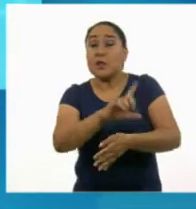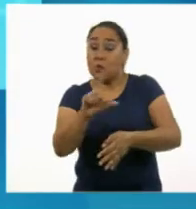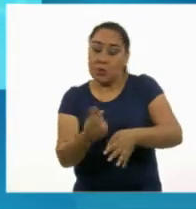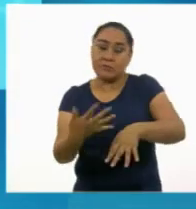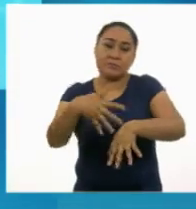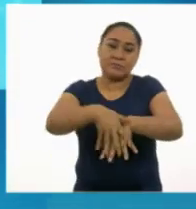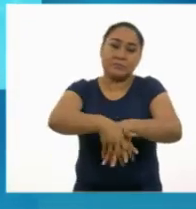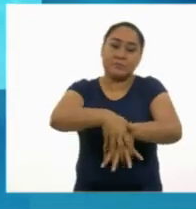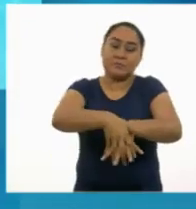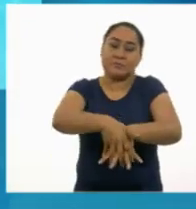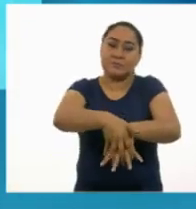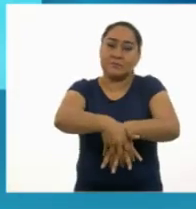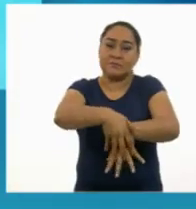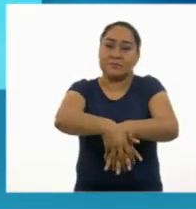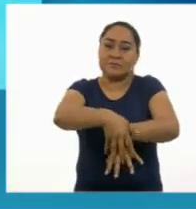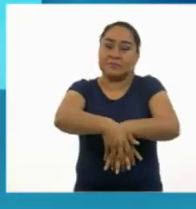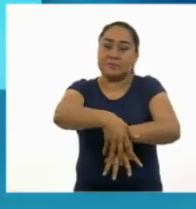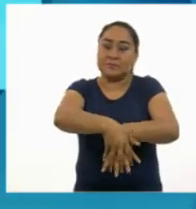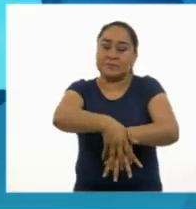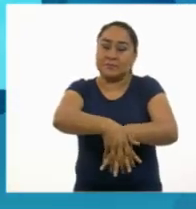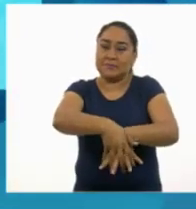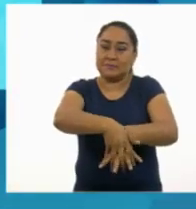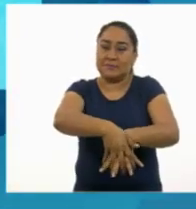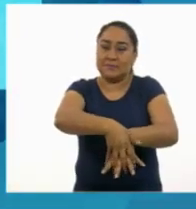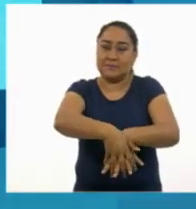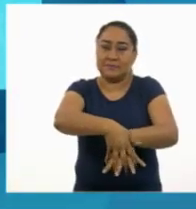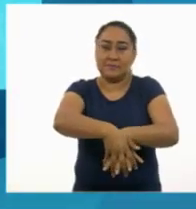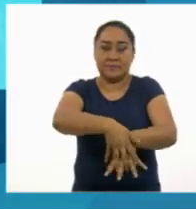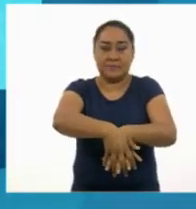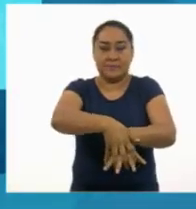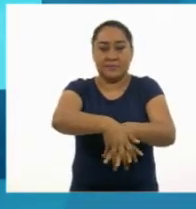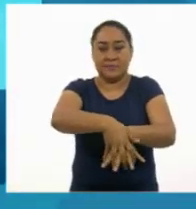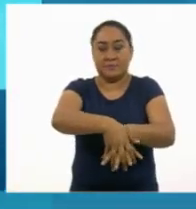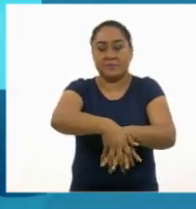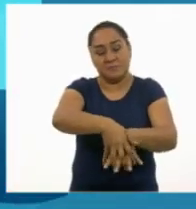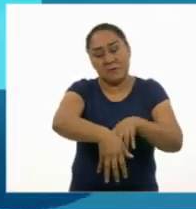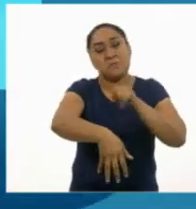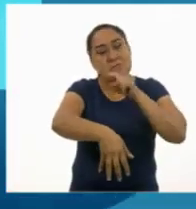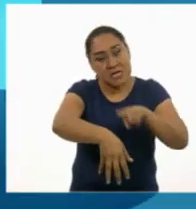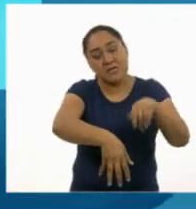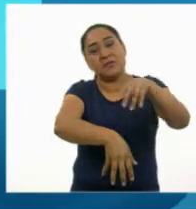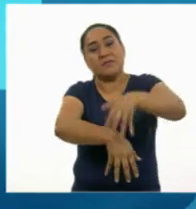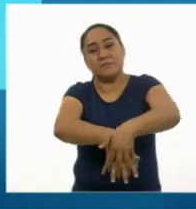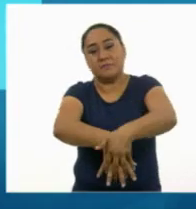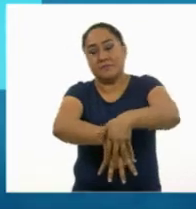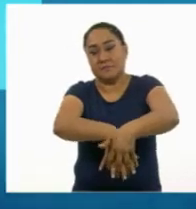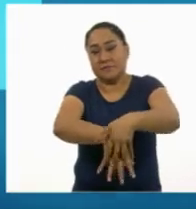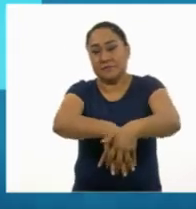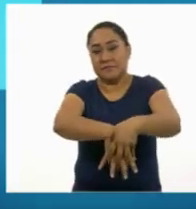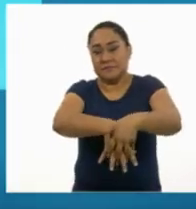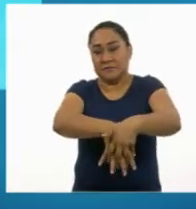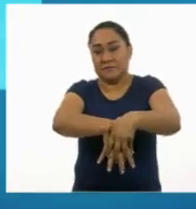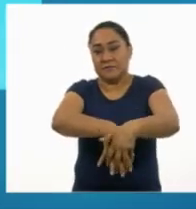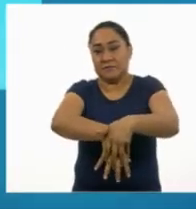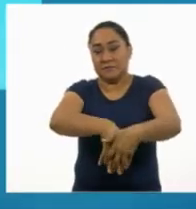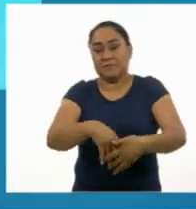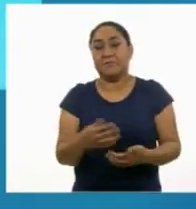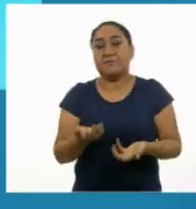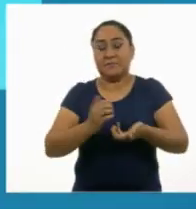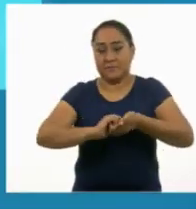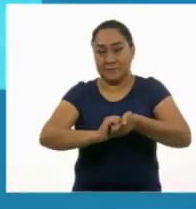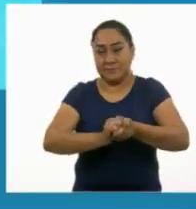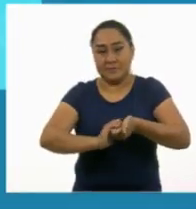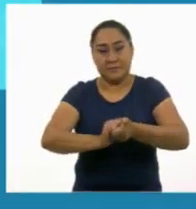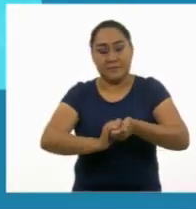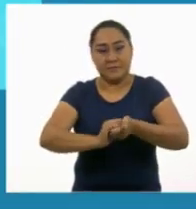palma de una de tus manos contra el dorso de la otra entrelazando los dedos. Repite lo mismo con la otra mano. Frota los dedos.